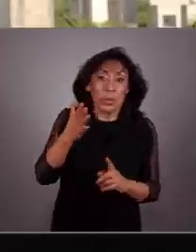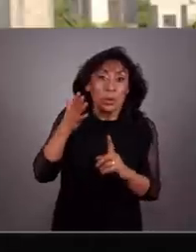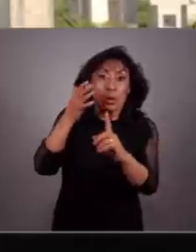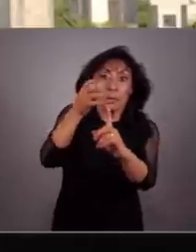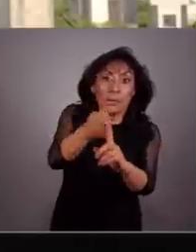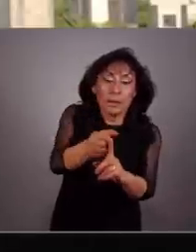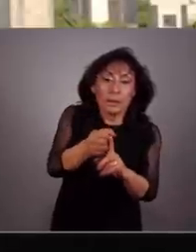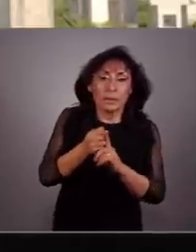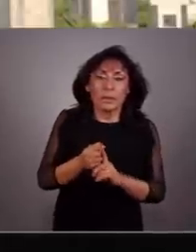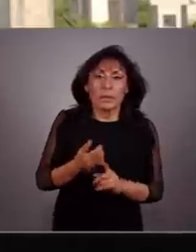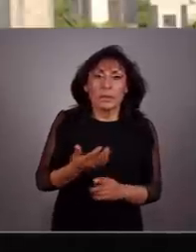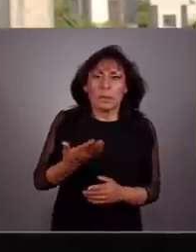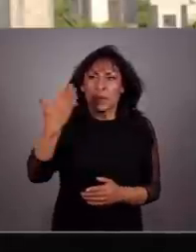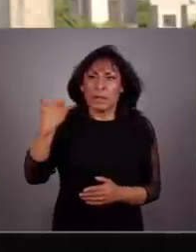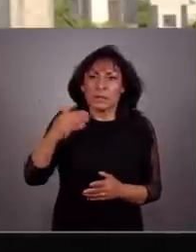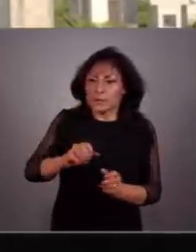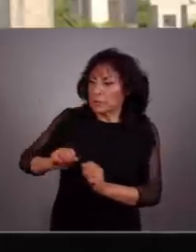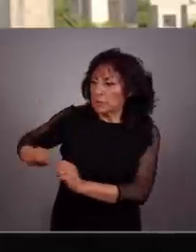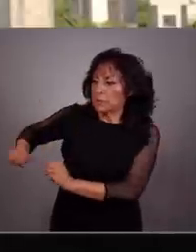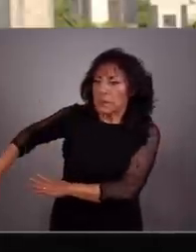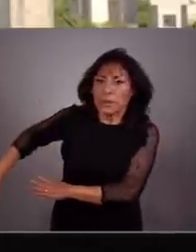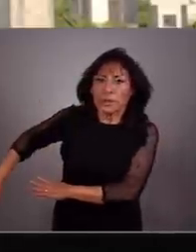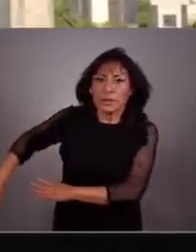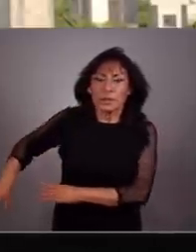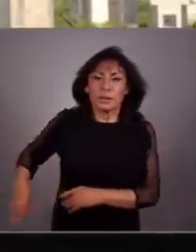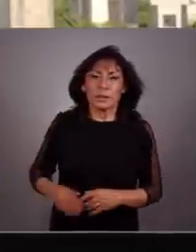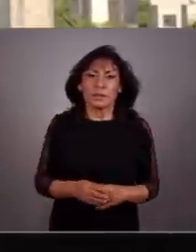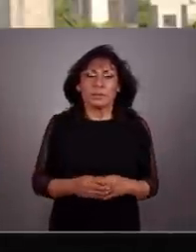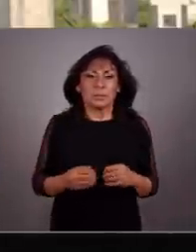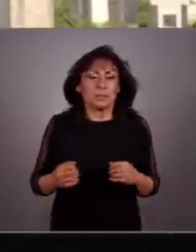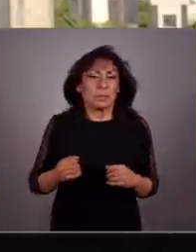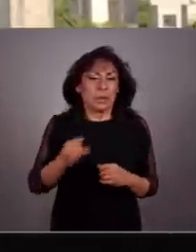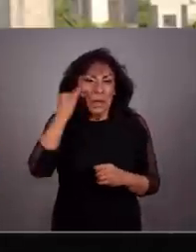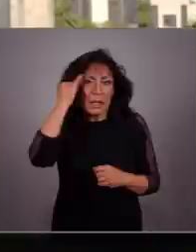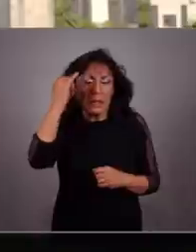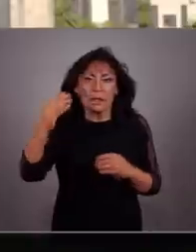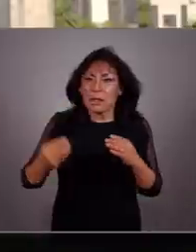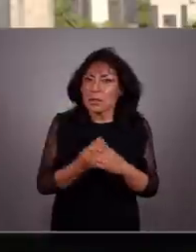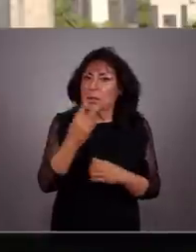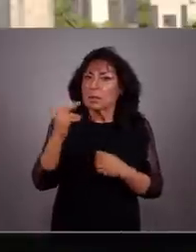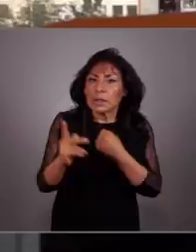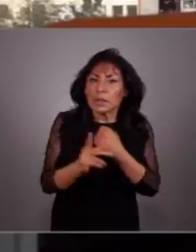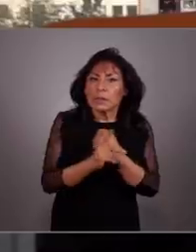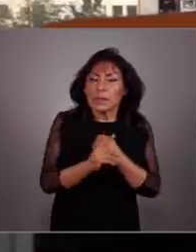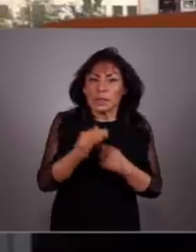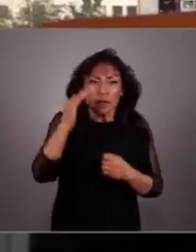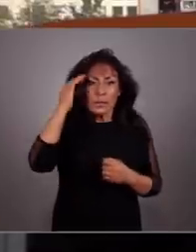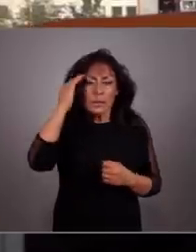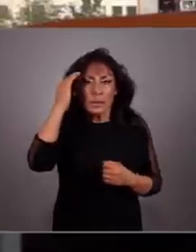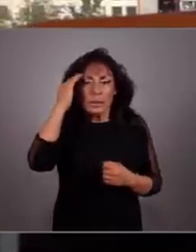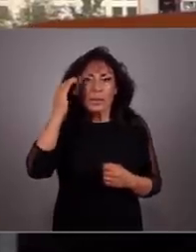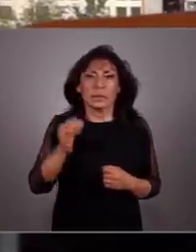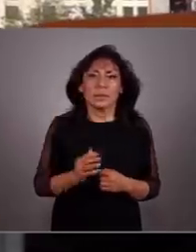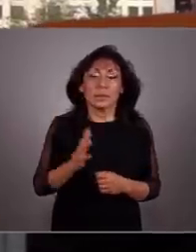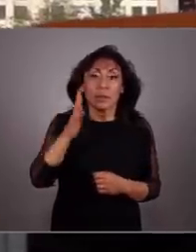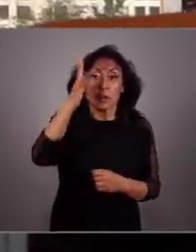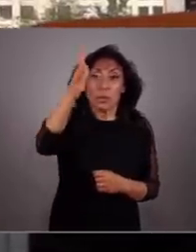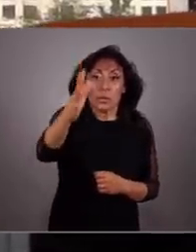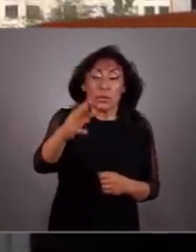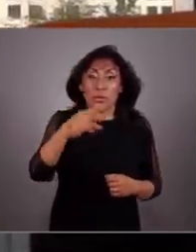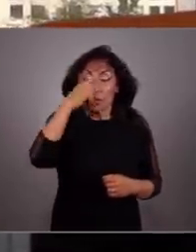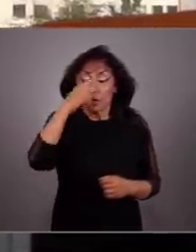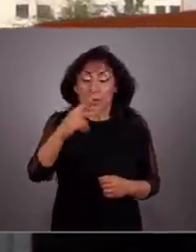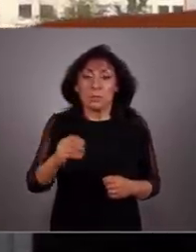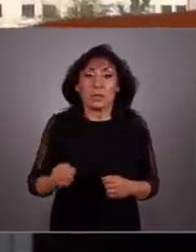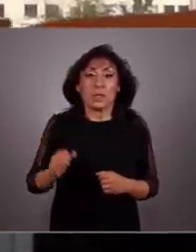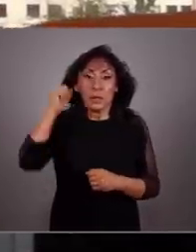avanzar hacia el futuro, tenemos que dejar atrás el pasado y pensar una nueva idea de país. ¿El futuro de México será